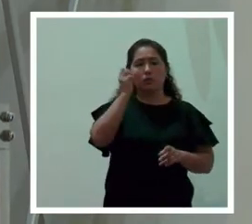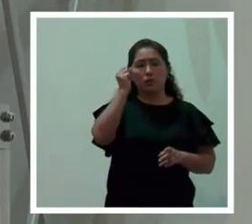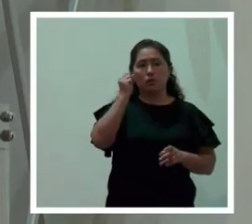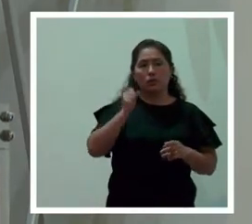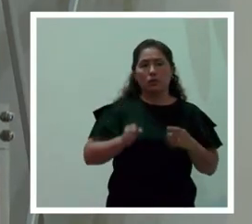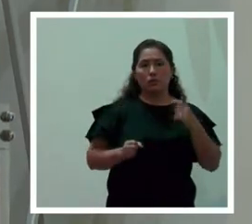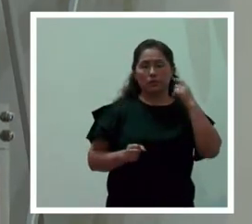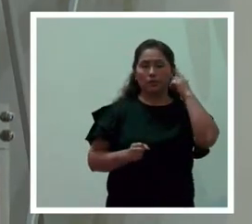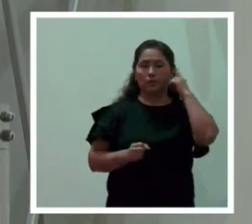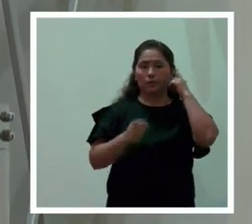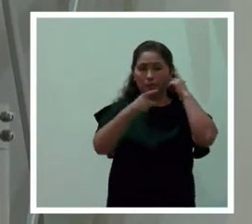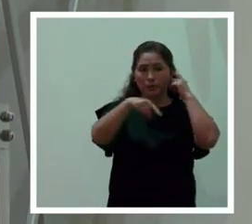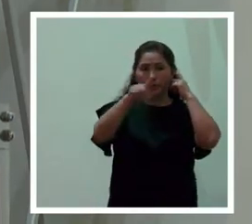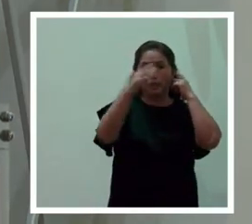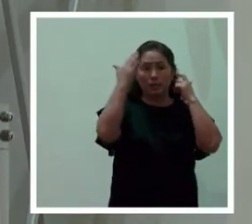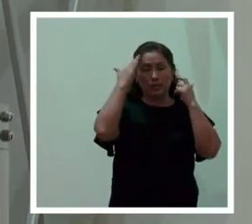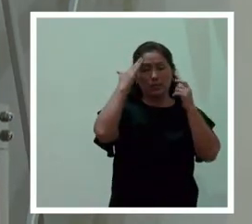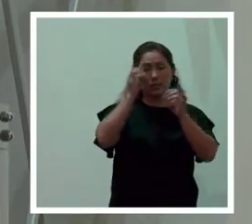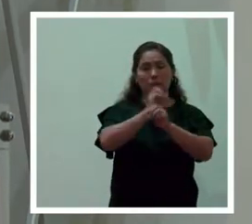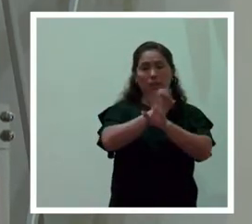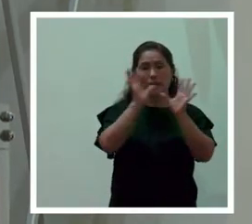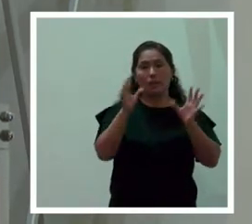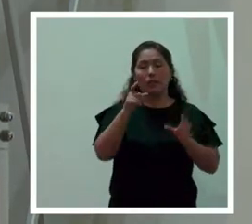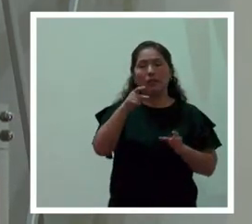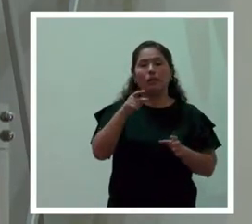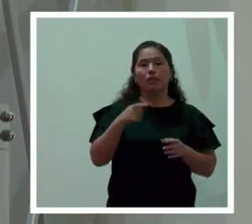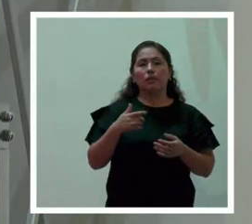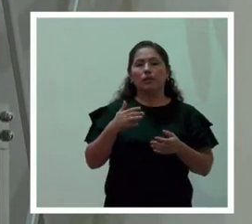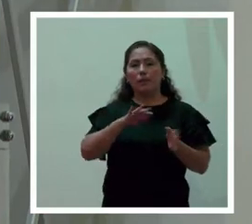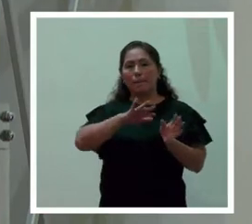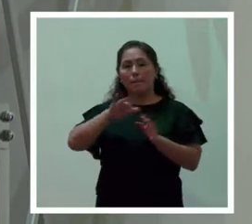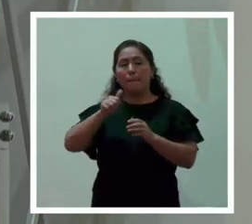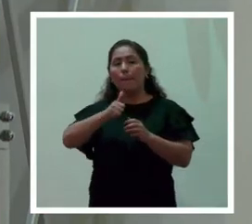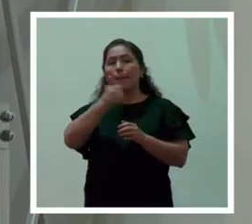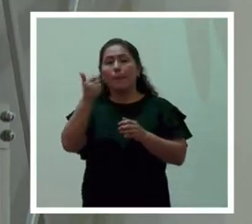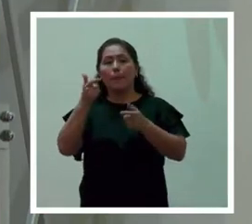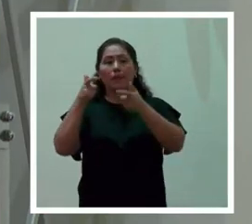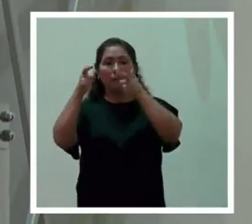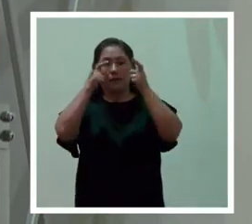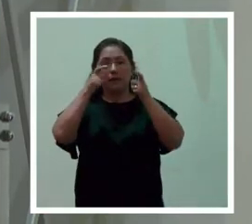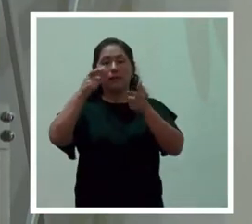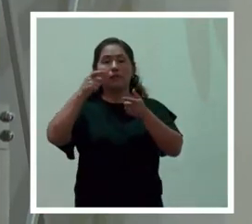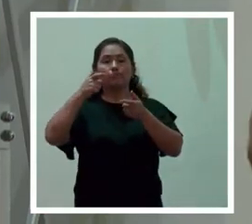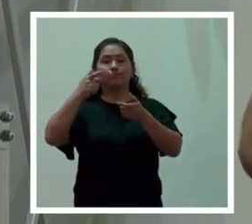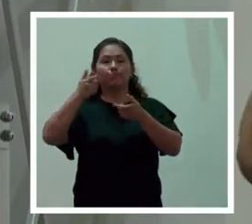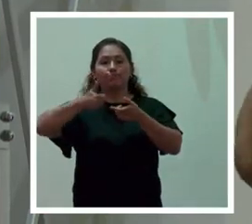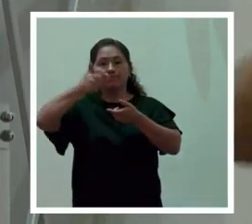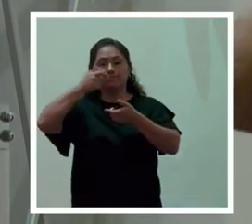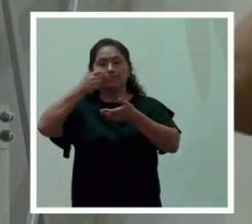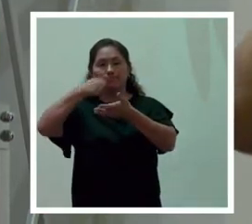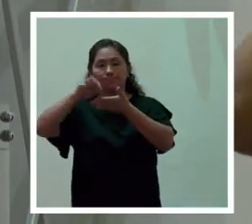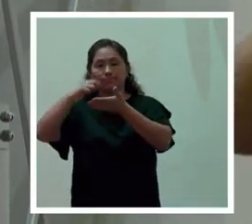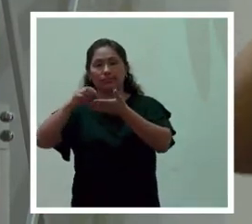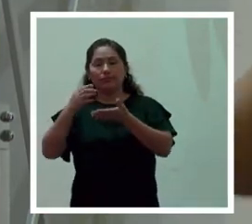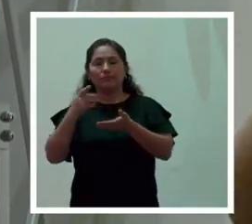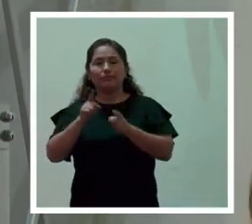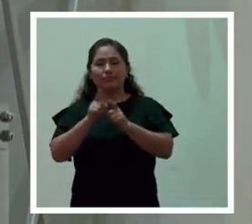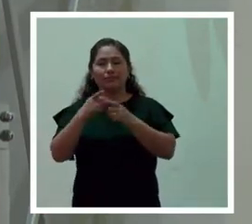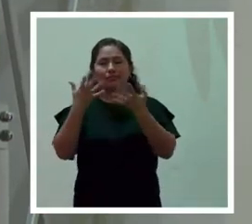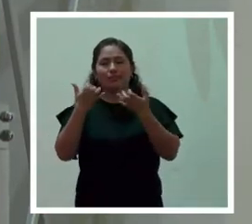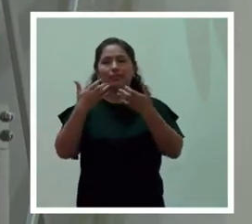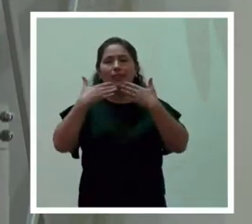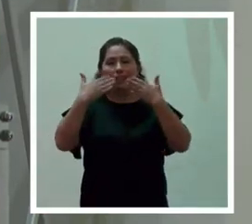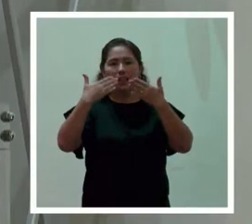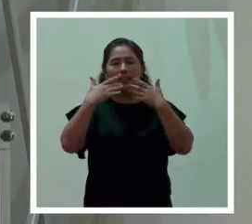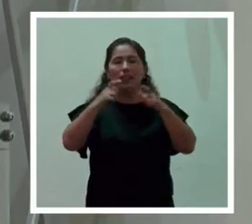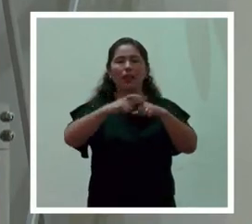se quede claro y en la parte fiscalizadora vamos a verlo de esa manera lo vemos de esa manera muy bien bueno queremos agradecer